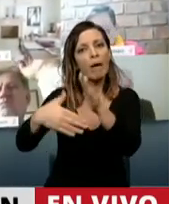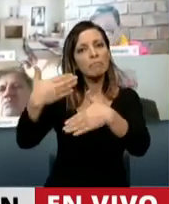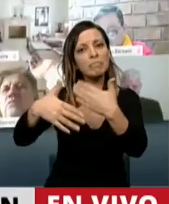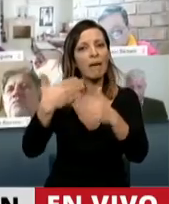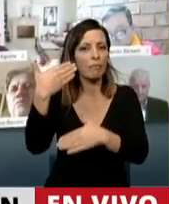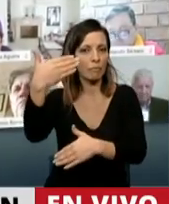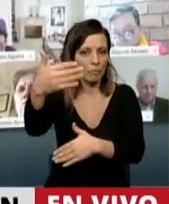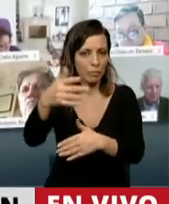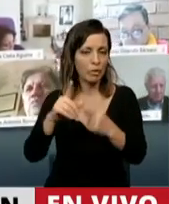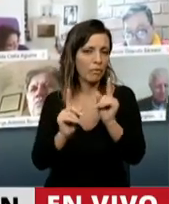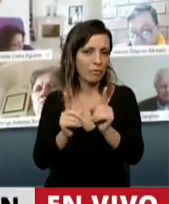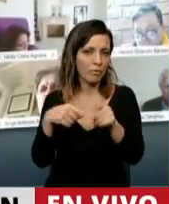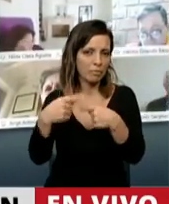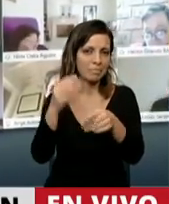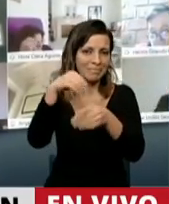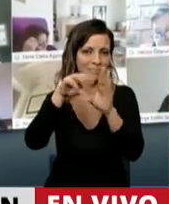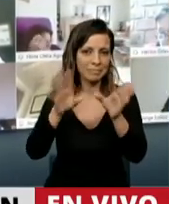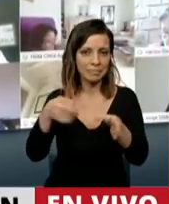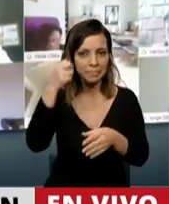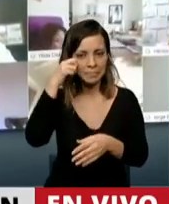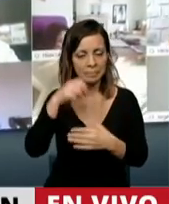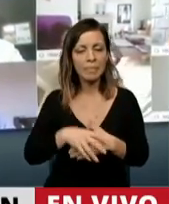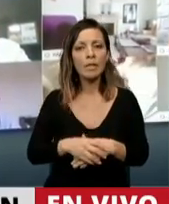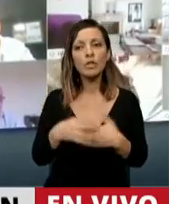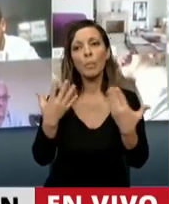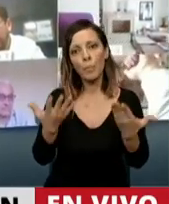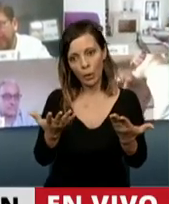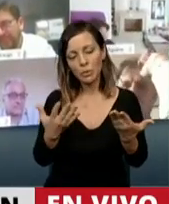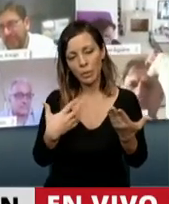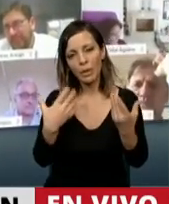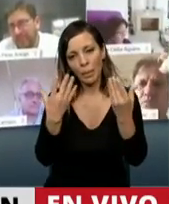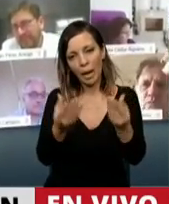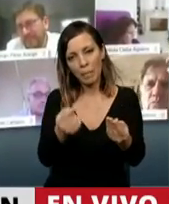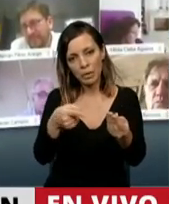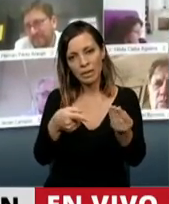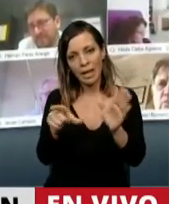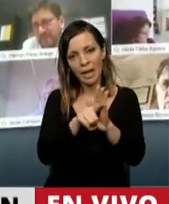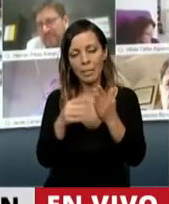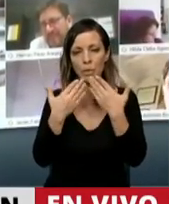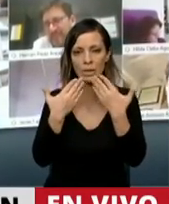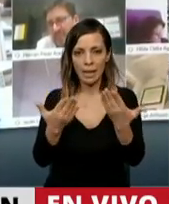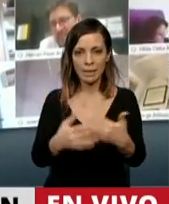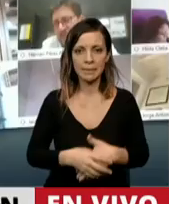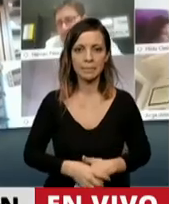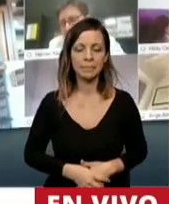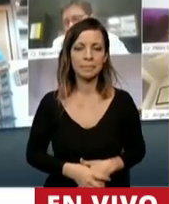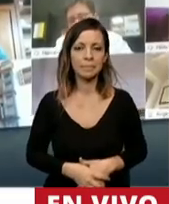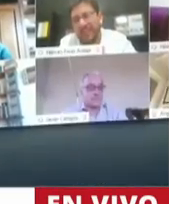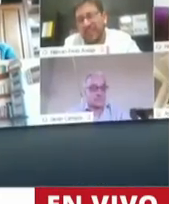así en esta querida Cámara. Voy a acompañar obviamente esta iniciativa. Muchísimas gracias.